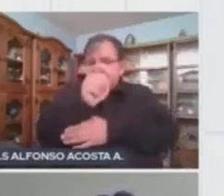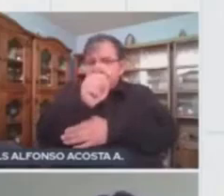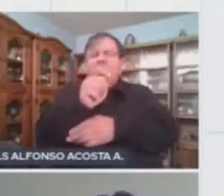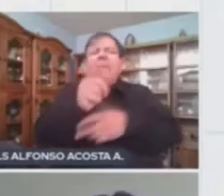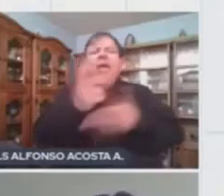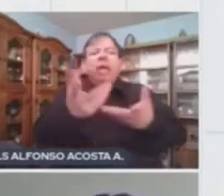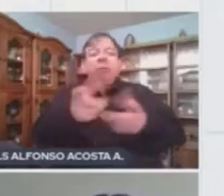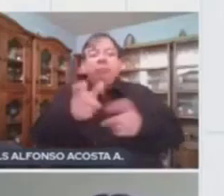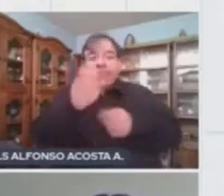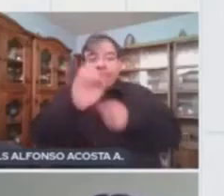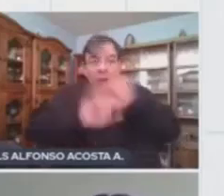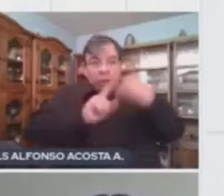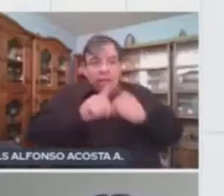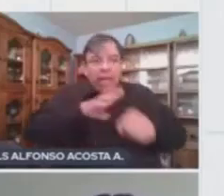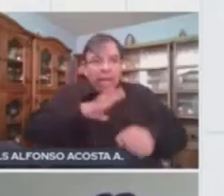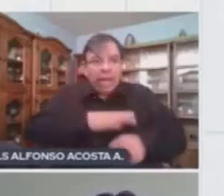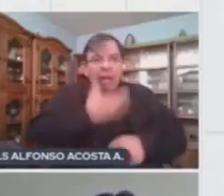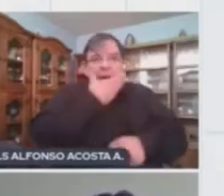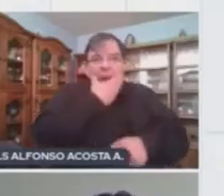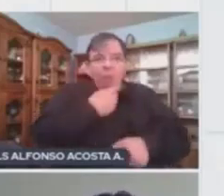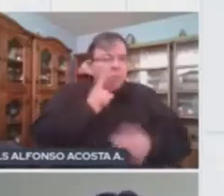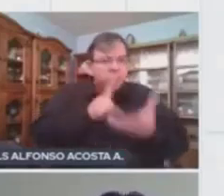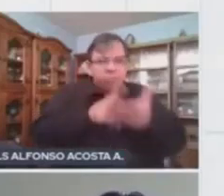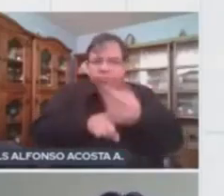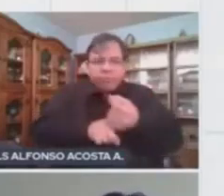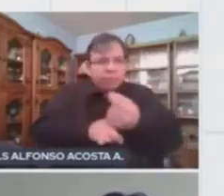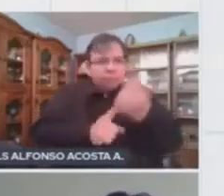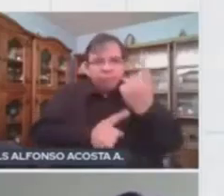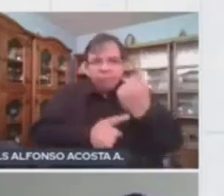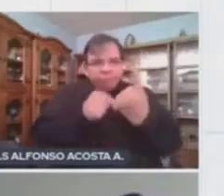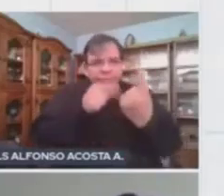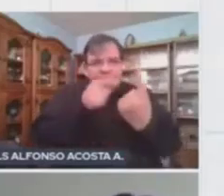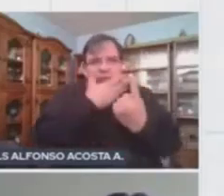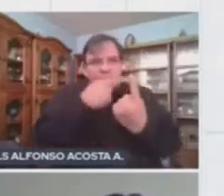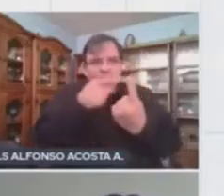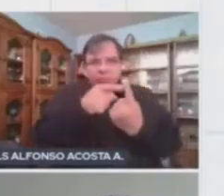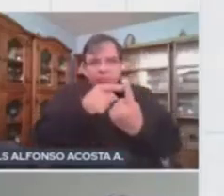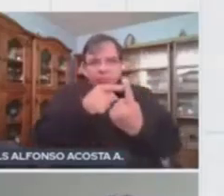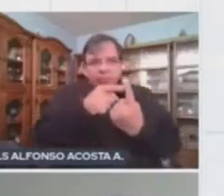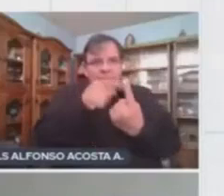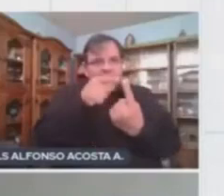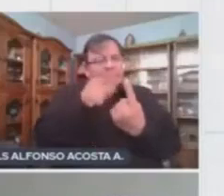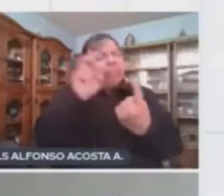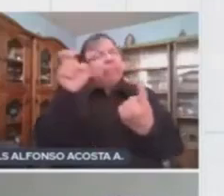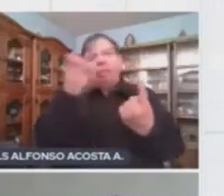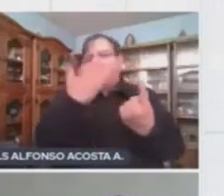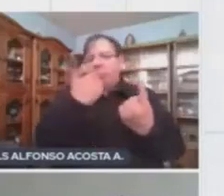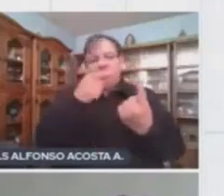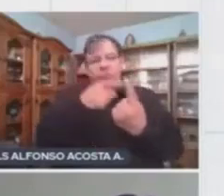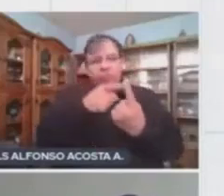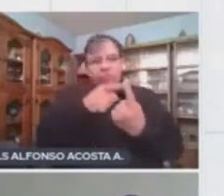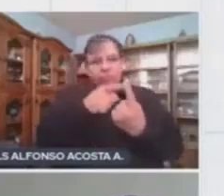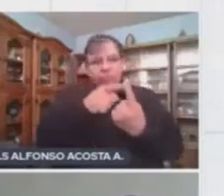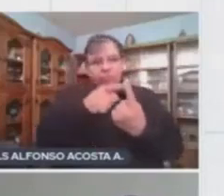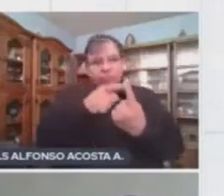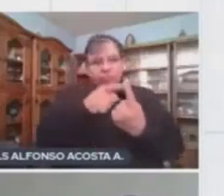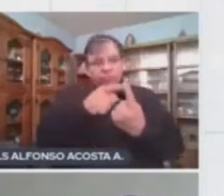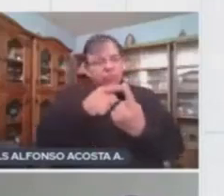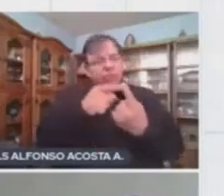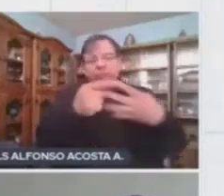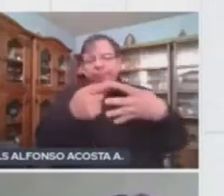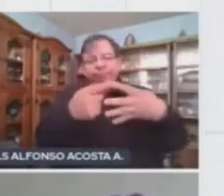cuentan con ambos sexos. Obviamente aquí no corresponde a lo que nos están preguntando. Por lo tanto, la